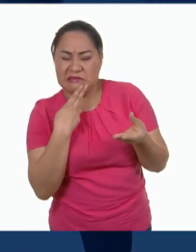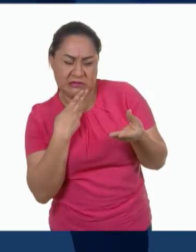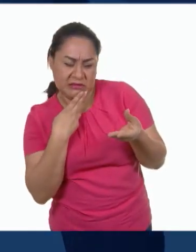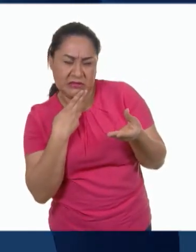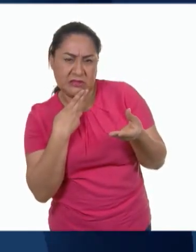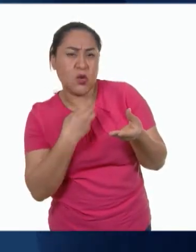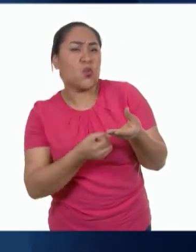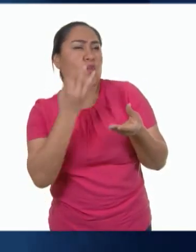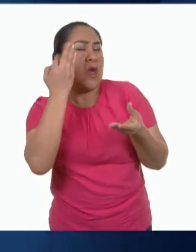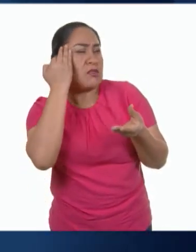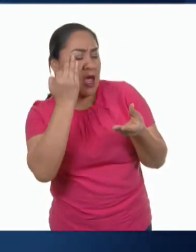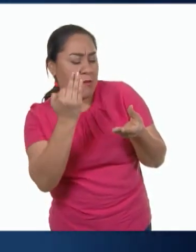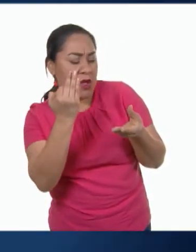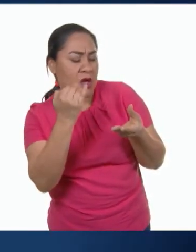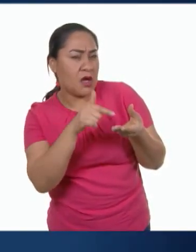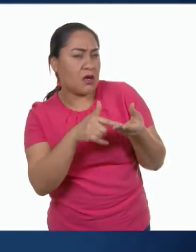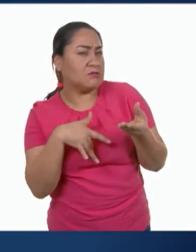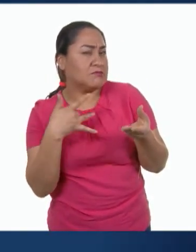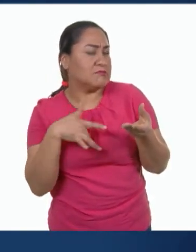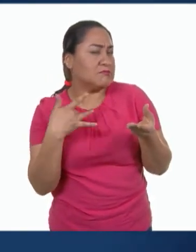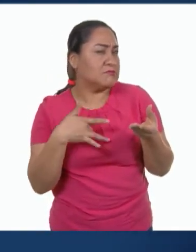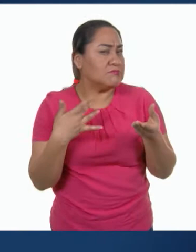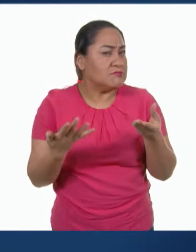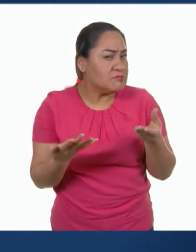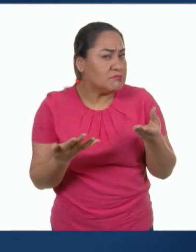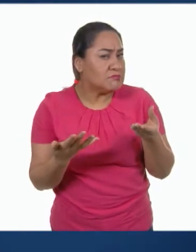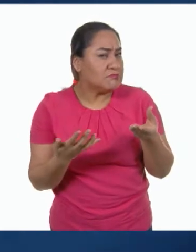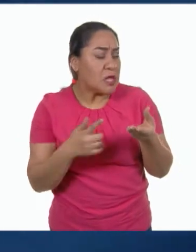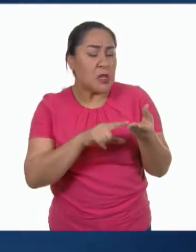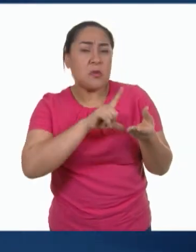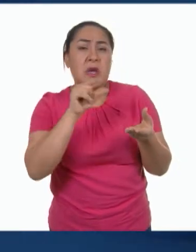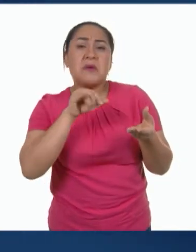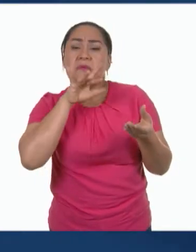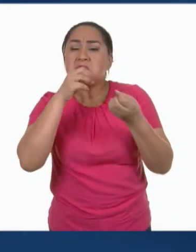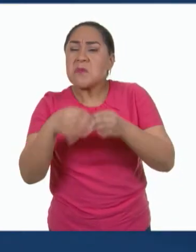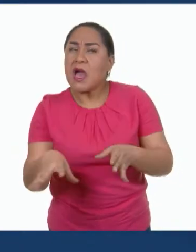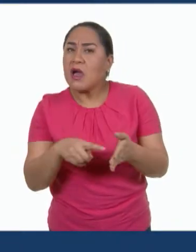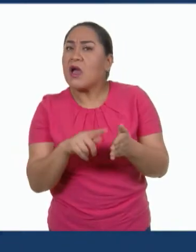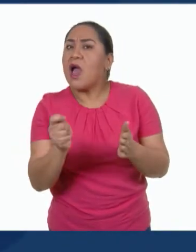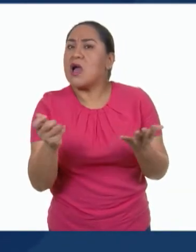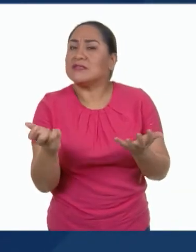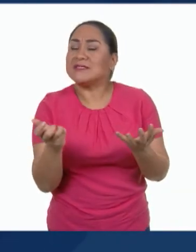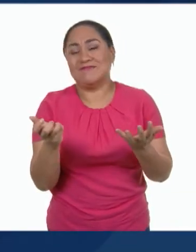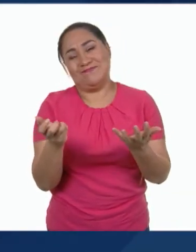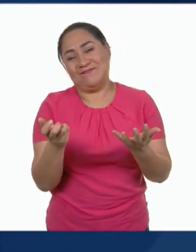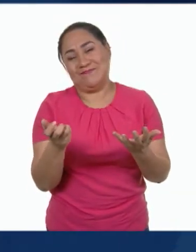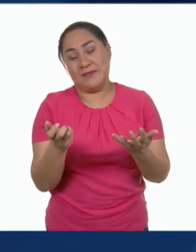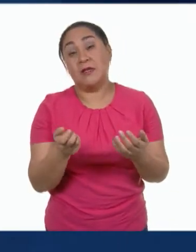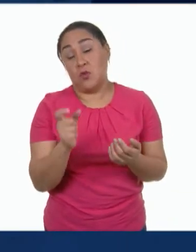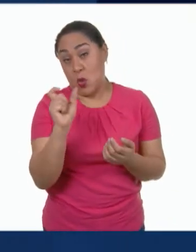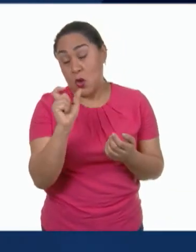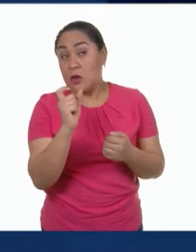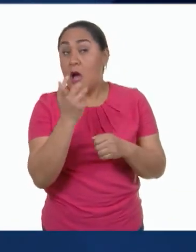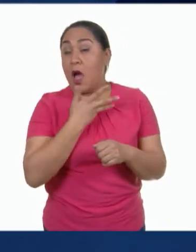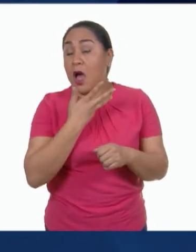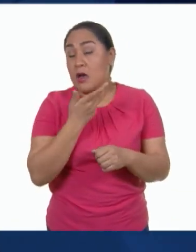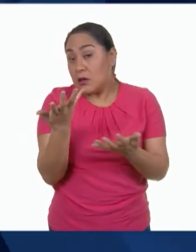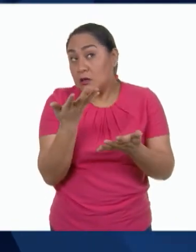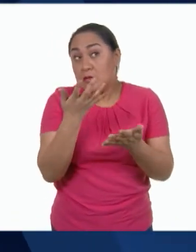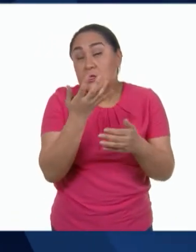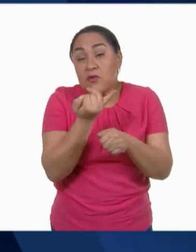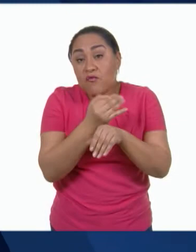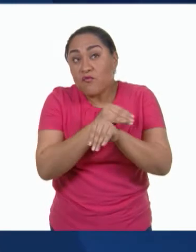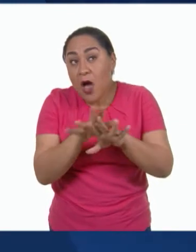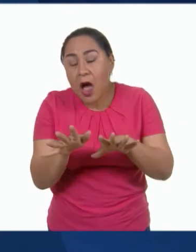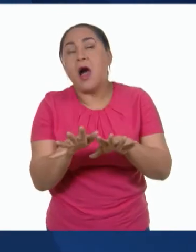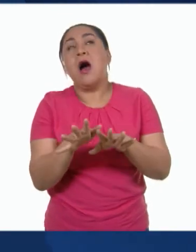cuánto tiempo lo vas a utilizar y qué vas a hacer después de que ese producto va a terminar su vida útil. Un consumidor informado tiene capacidad